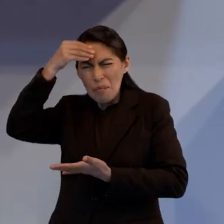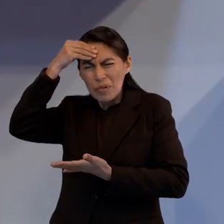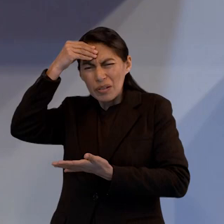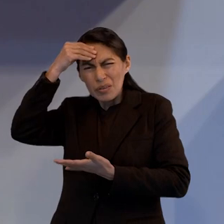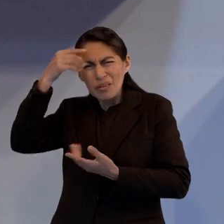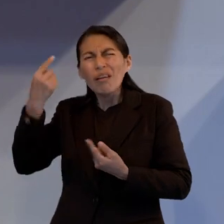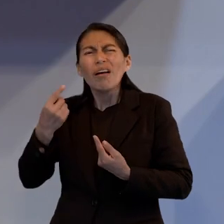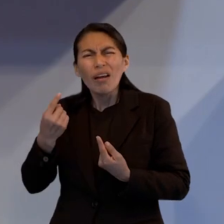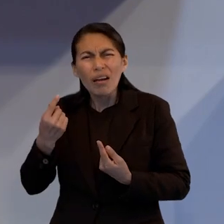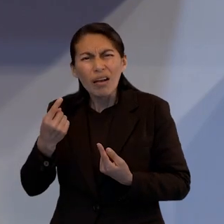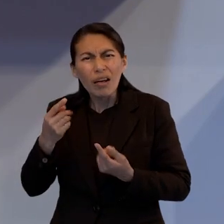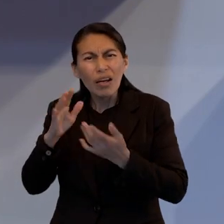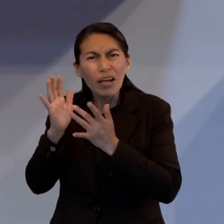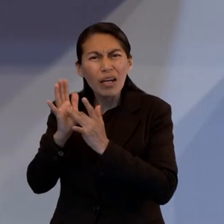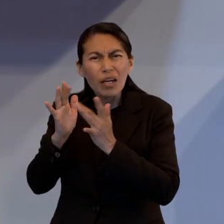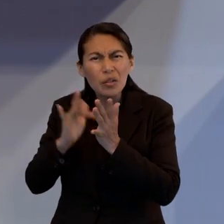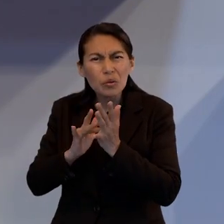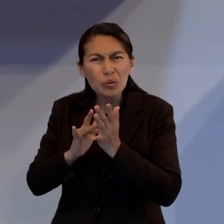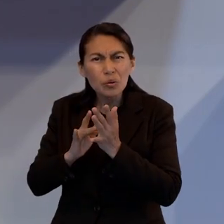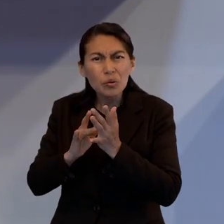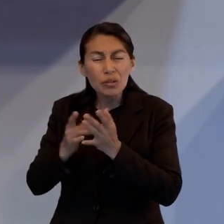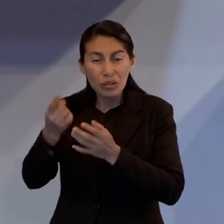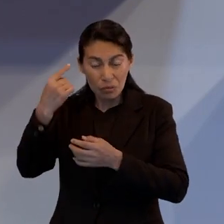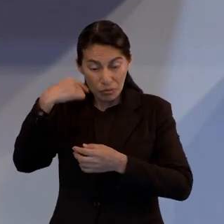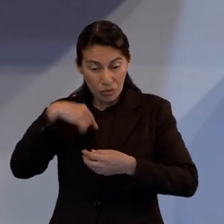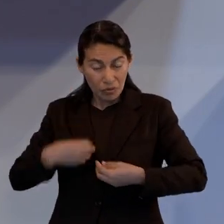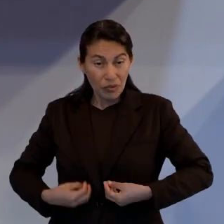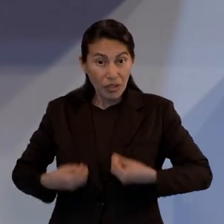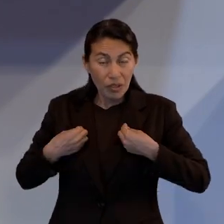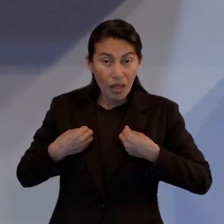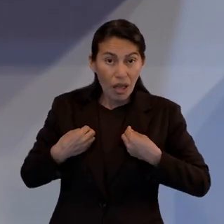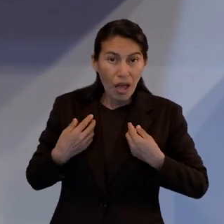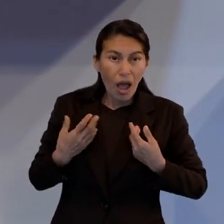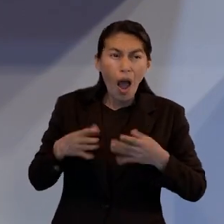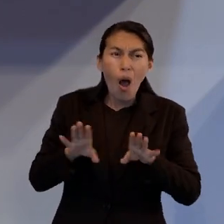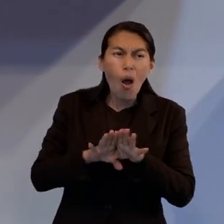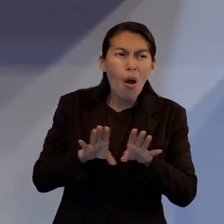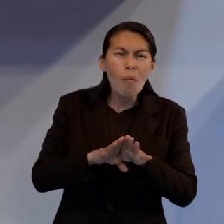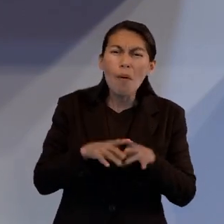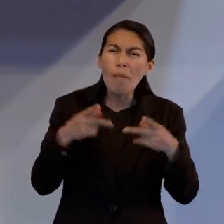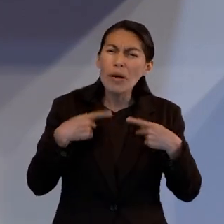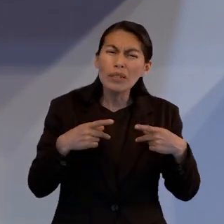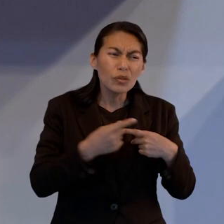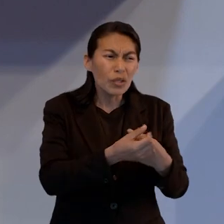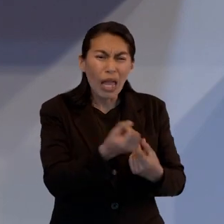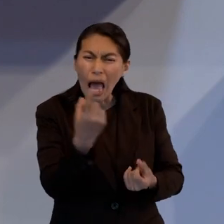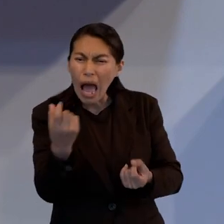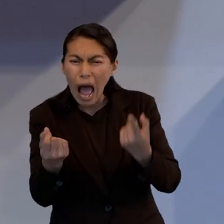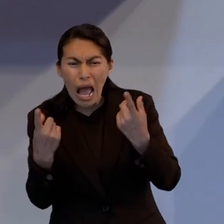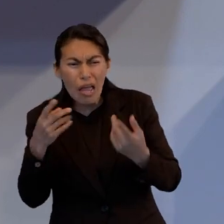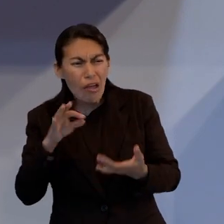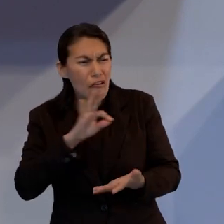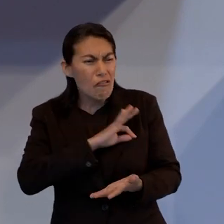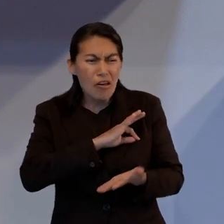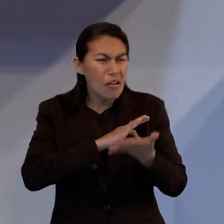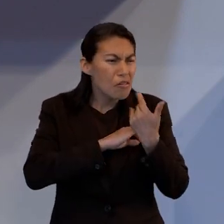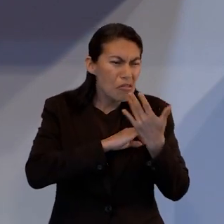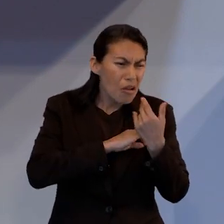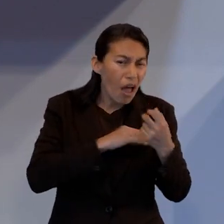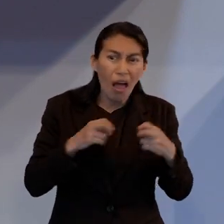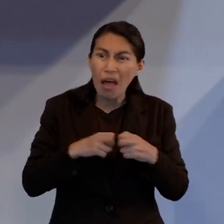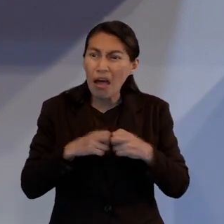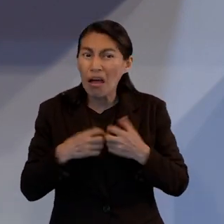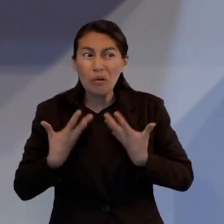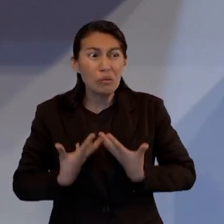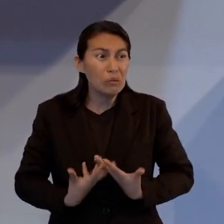ancla de la vida? ¿Cómo puedo convencer a alguien que está pasando por una situación de desesperación, no tiene fe,